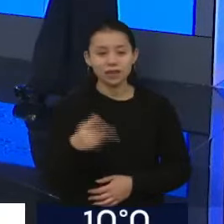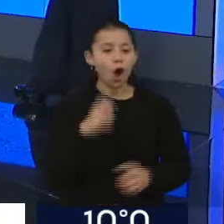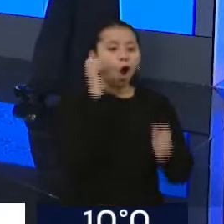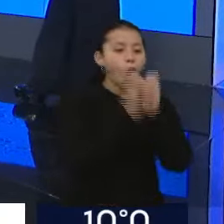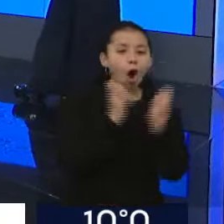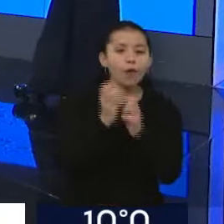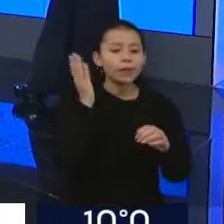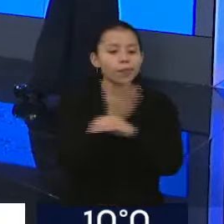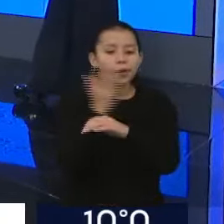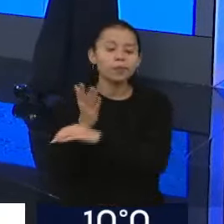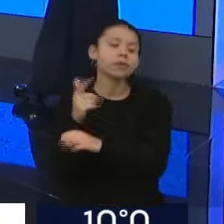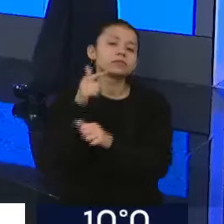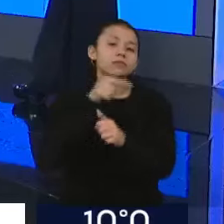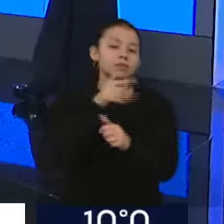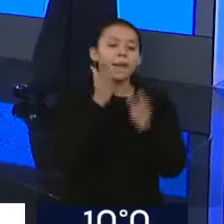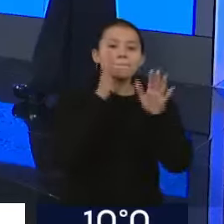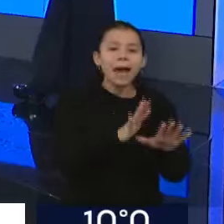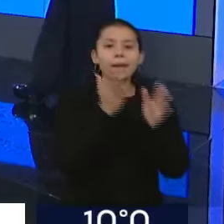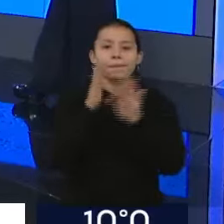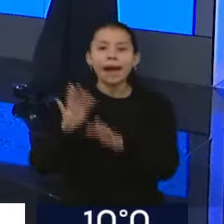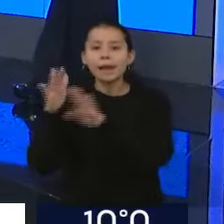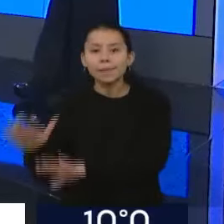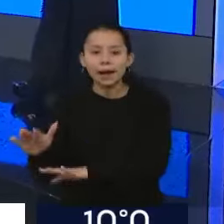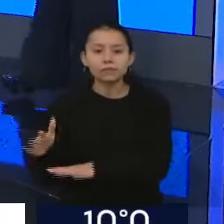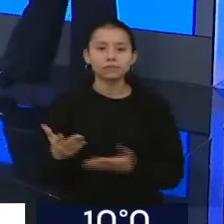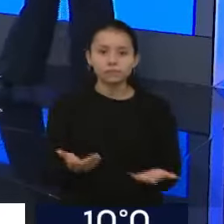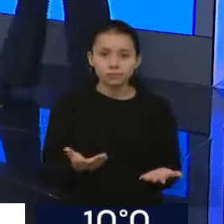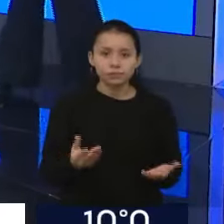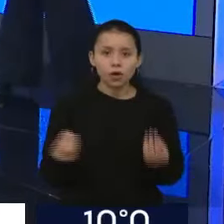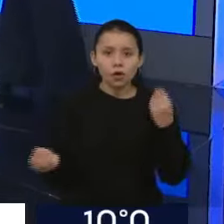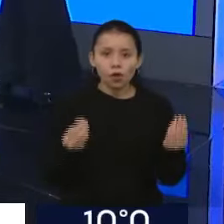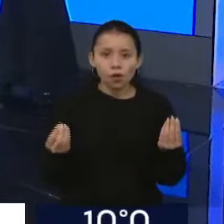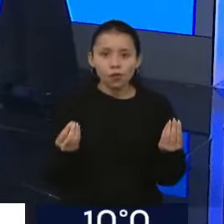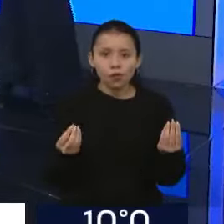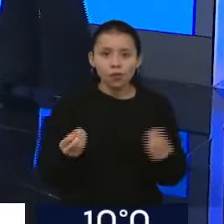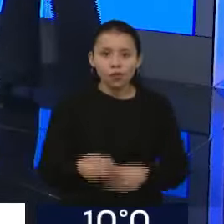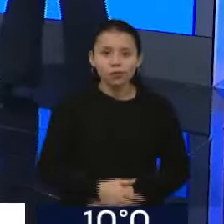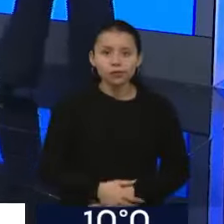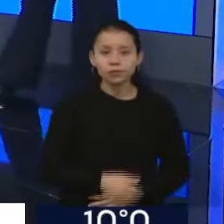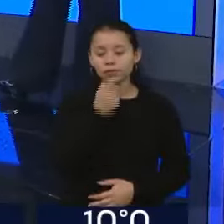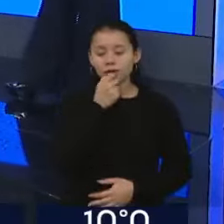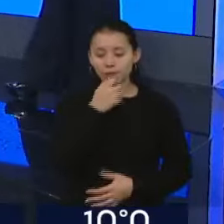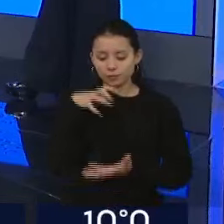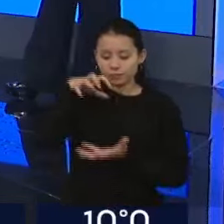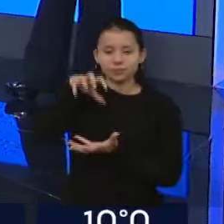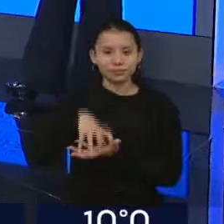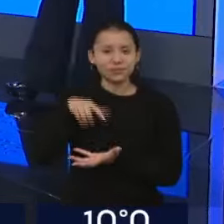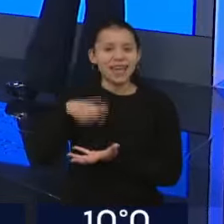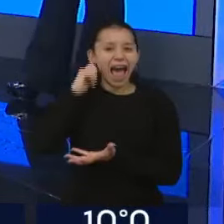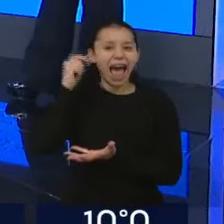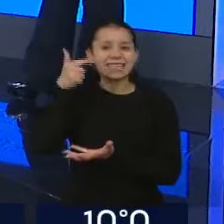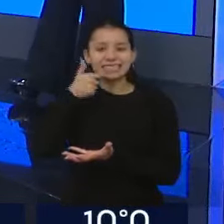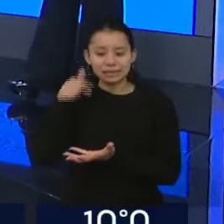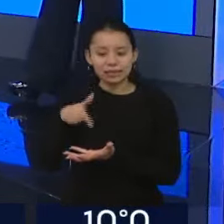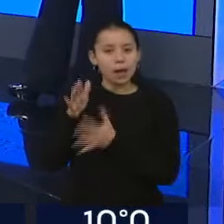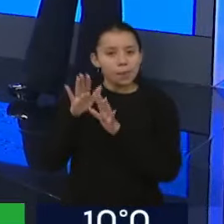absolutamente complementarias, pero imprescindibles al gasoducto Néstor Kirchner, bajo el eslogan para redes